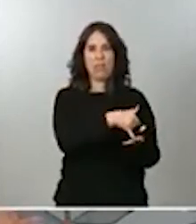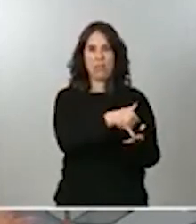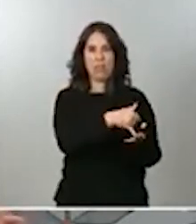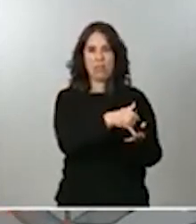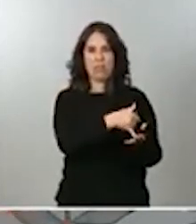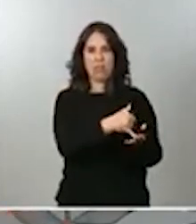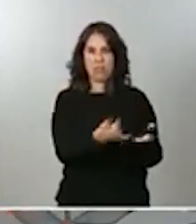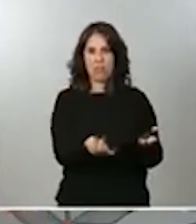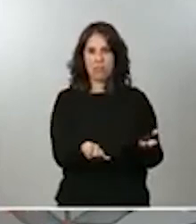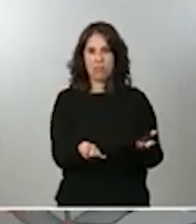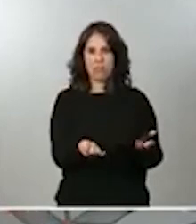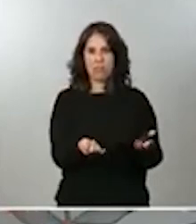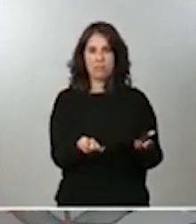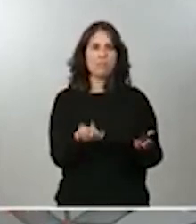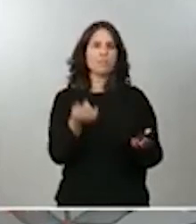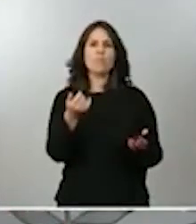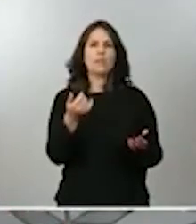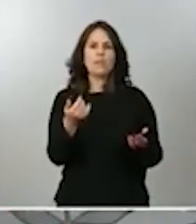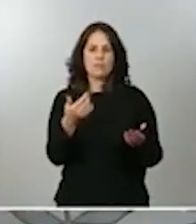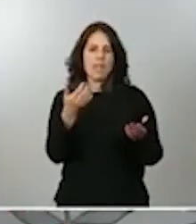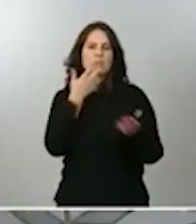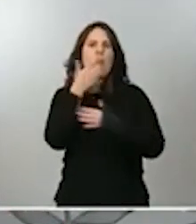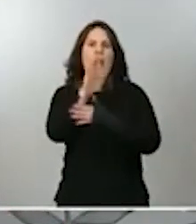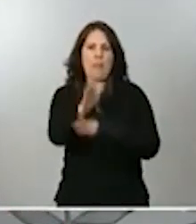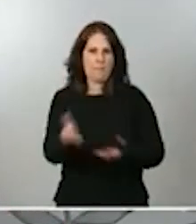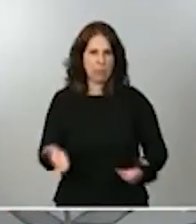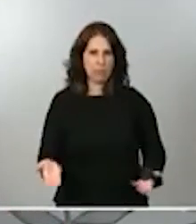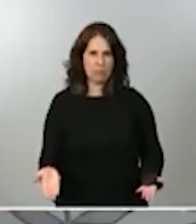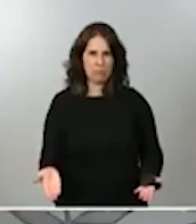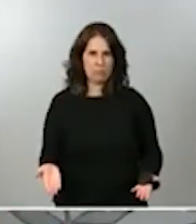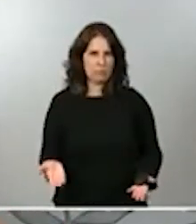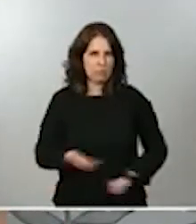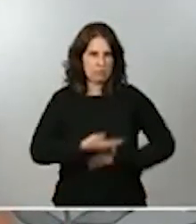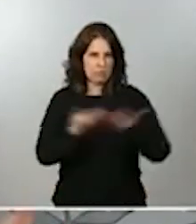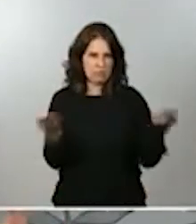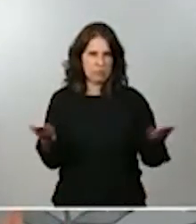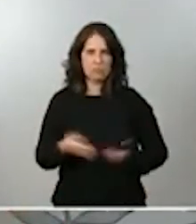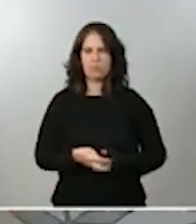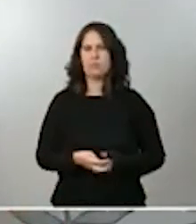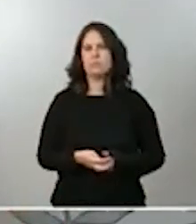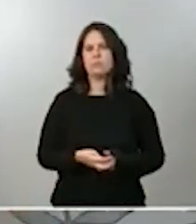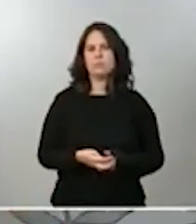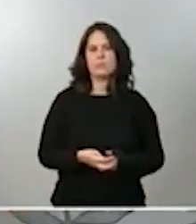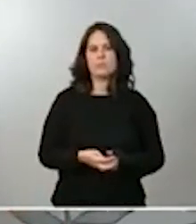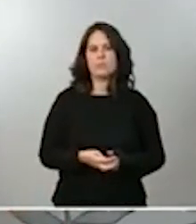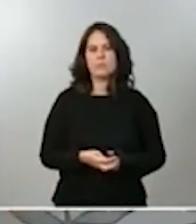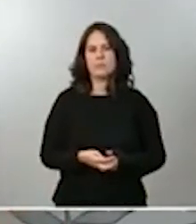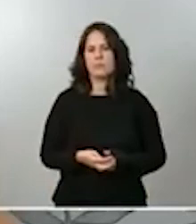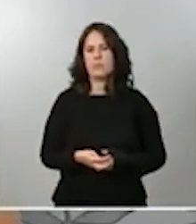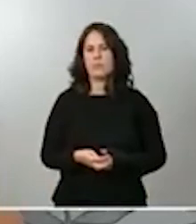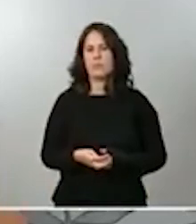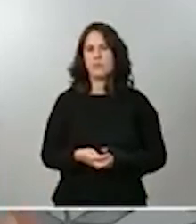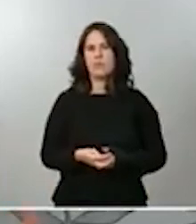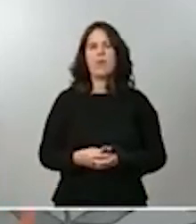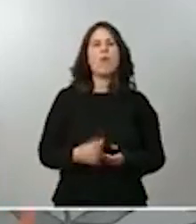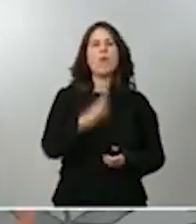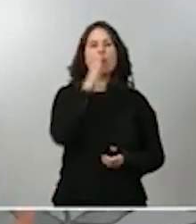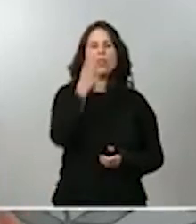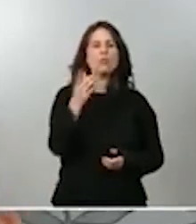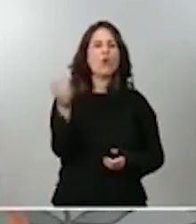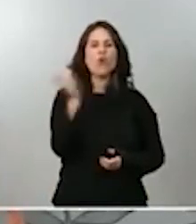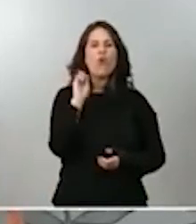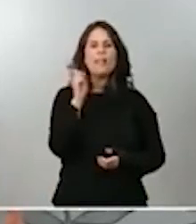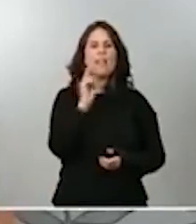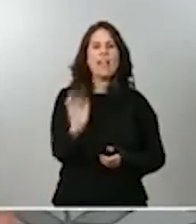decir con contribuyentes igual podríamos decir con grandes multinacionales por eso comentábamos que no se trata solo de eficiencia económica